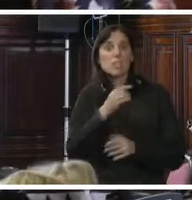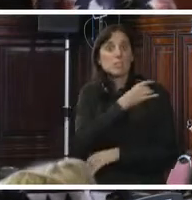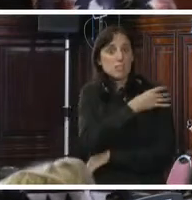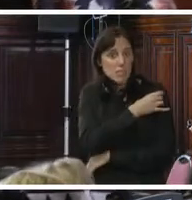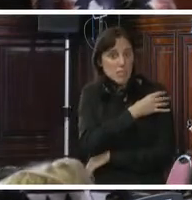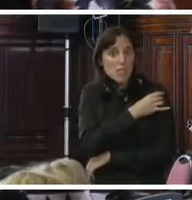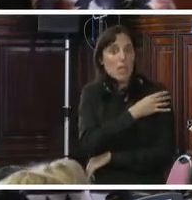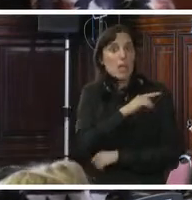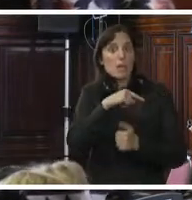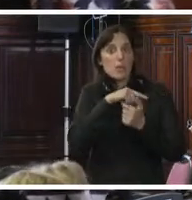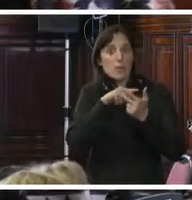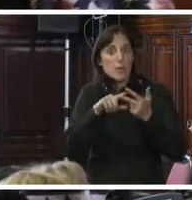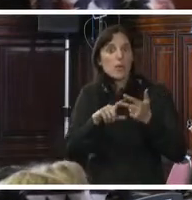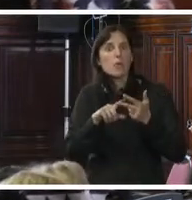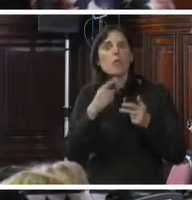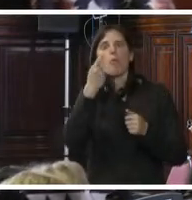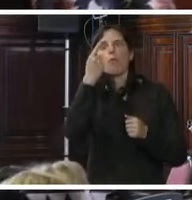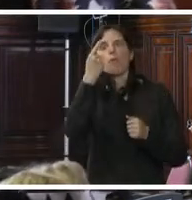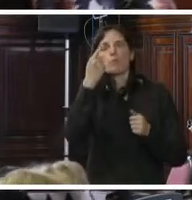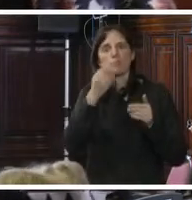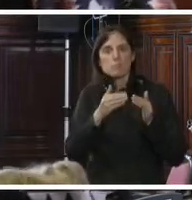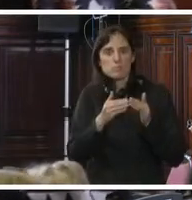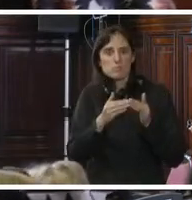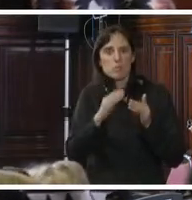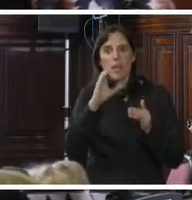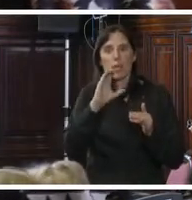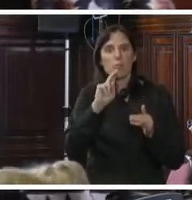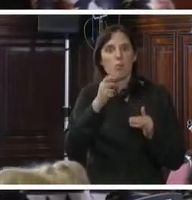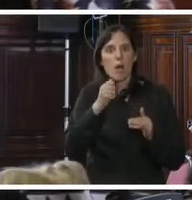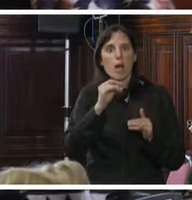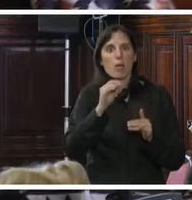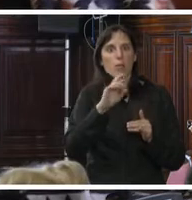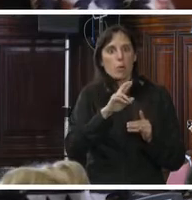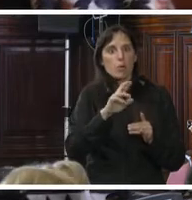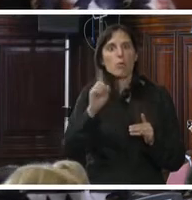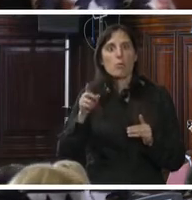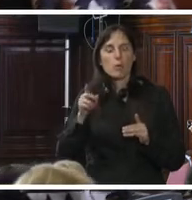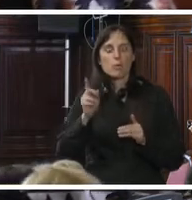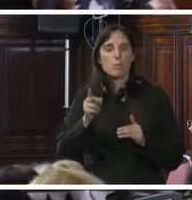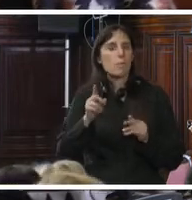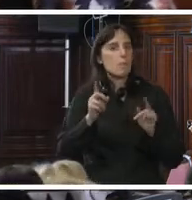El Salvador y el caso de Ecuador con solamente un albergue para víctimas de trata de personas a nivel nacional.